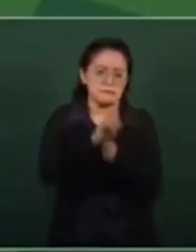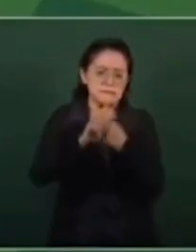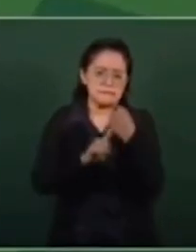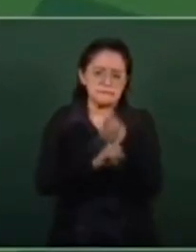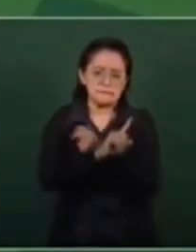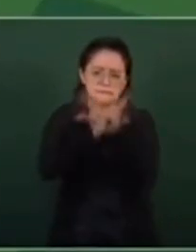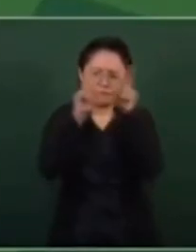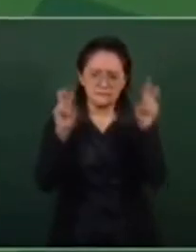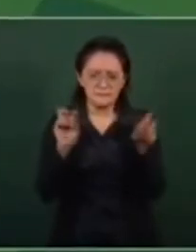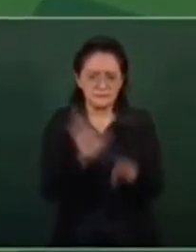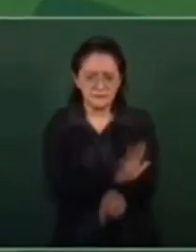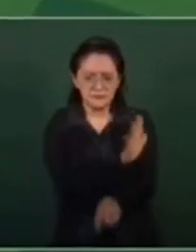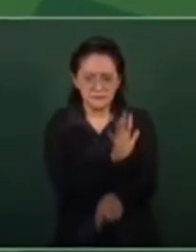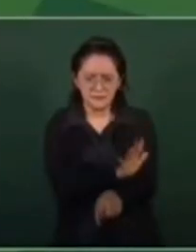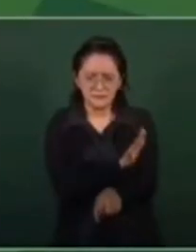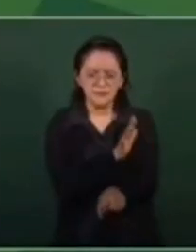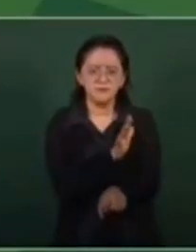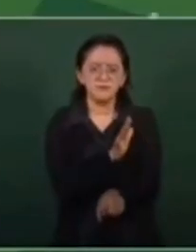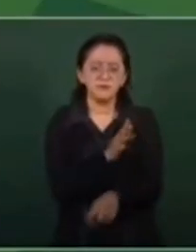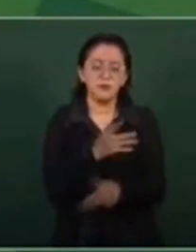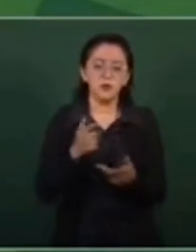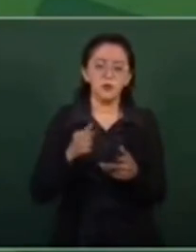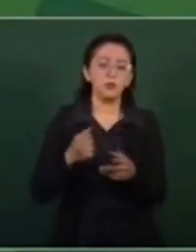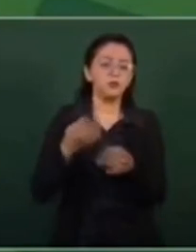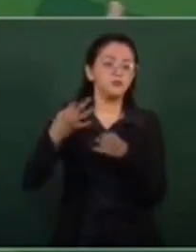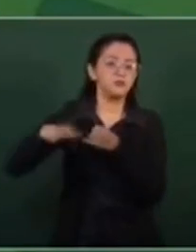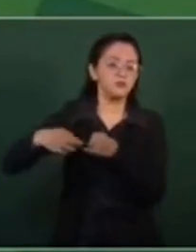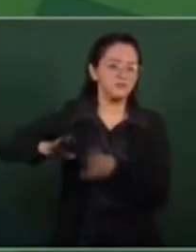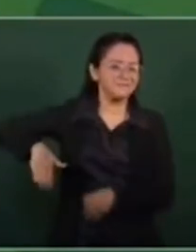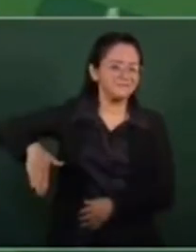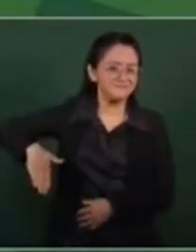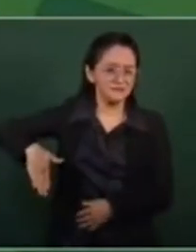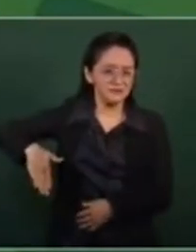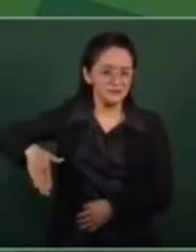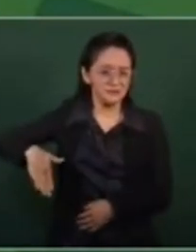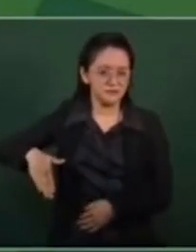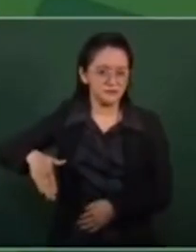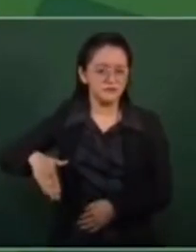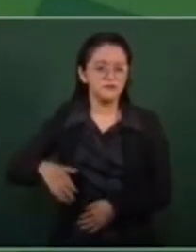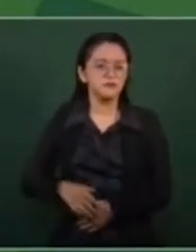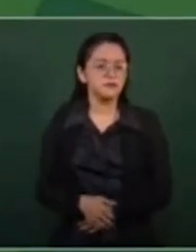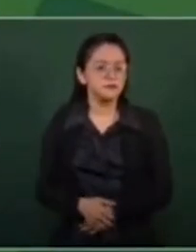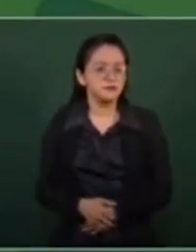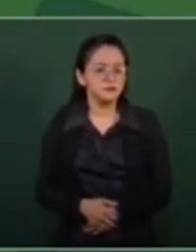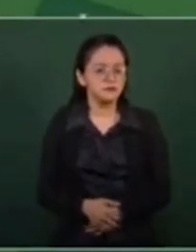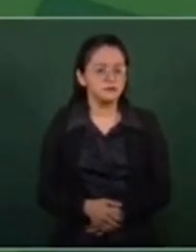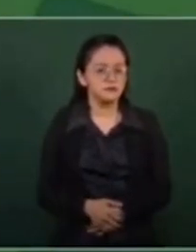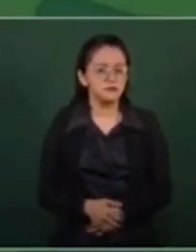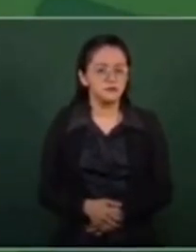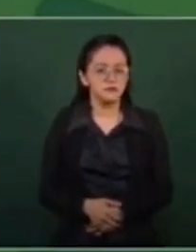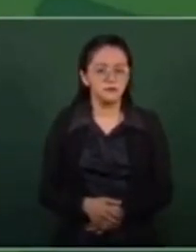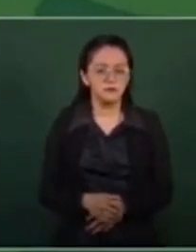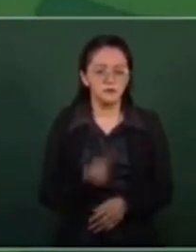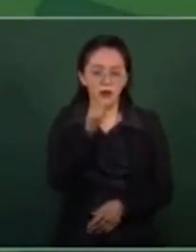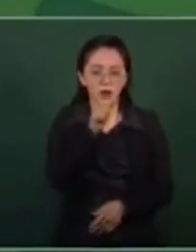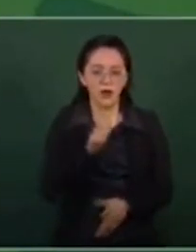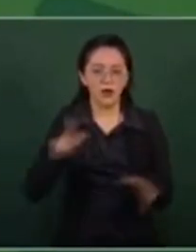industria eléctrica. La más reciente fue el apagón